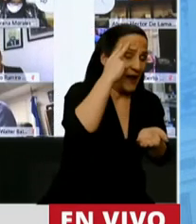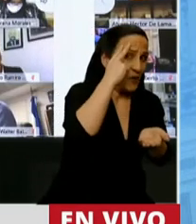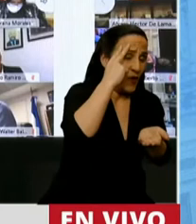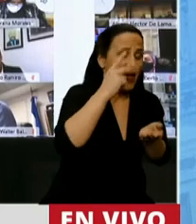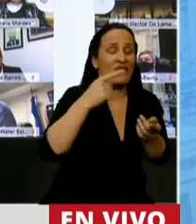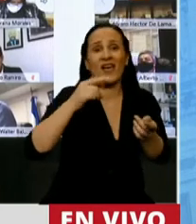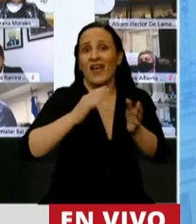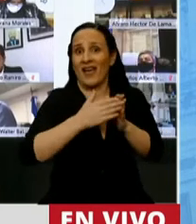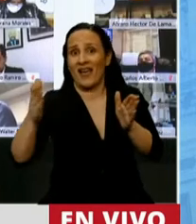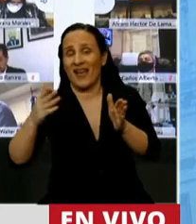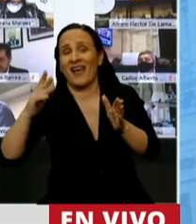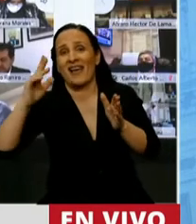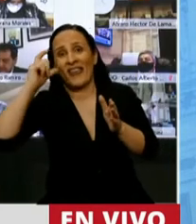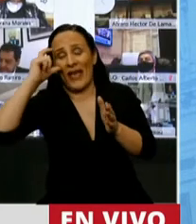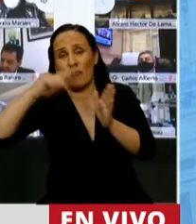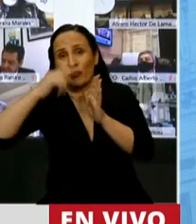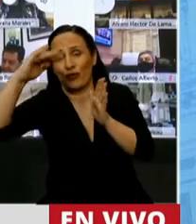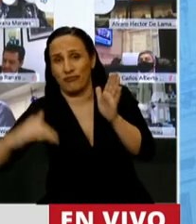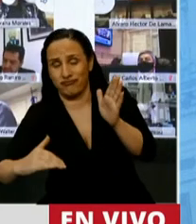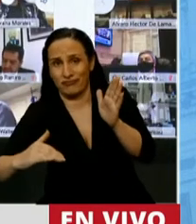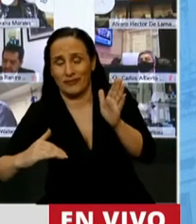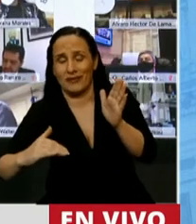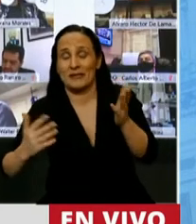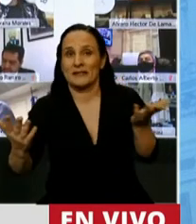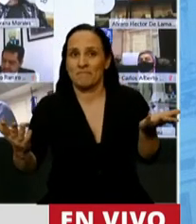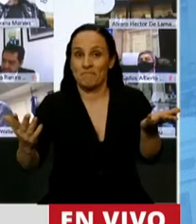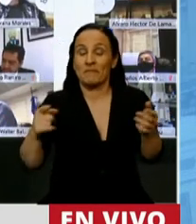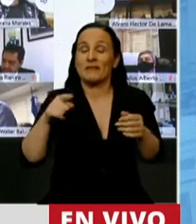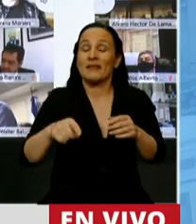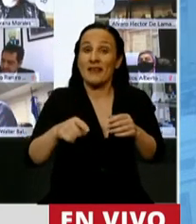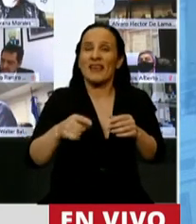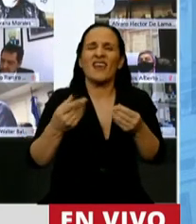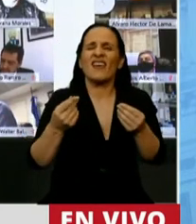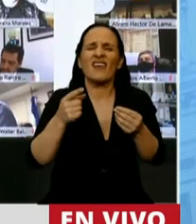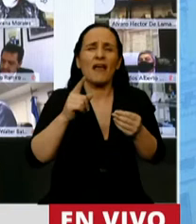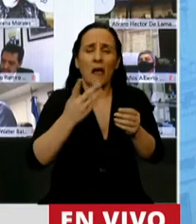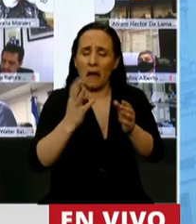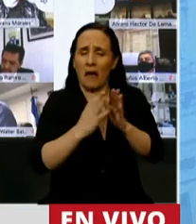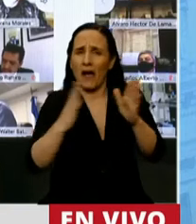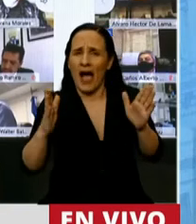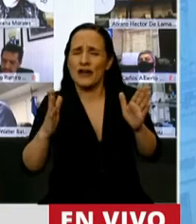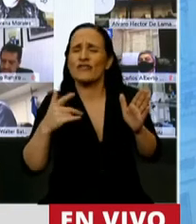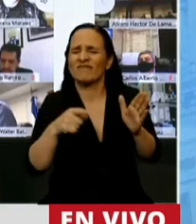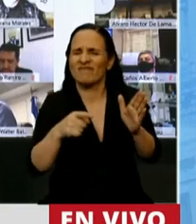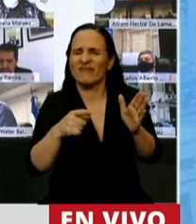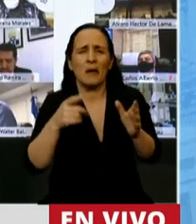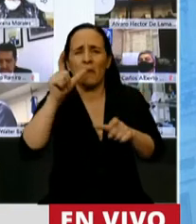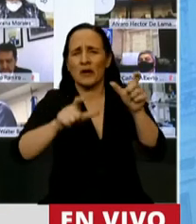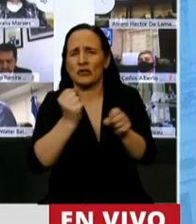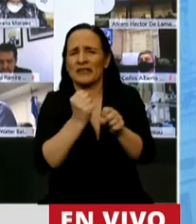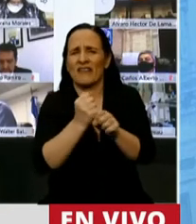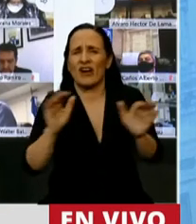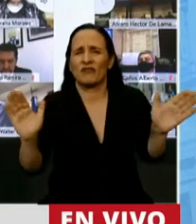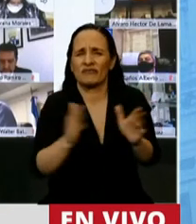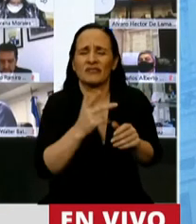2015 y terminó cayendo casi 10% en 2019 y que dejó como corolario el doloroso avance del desempleo desde el